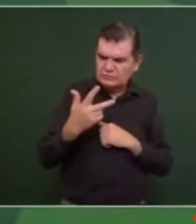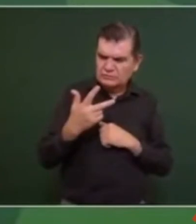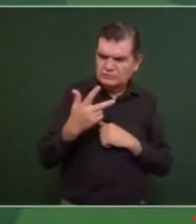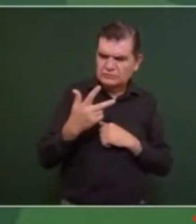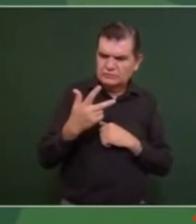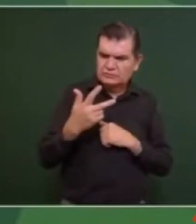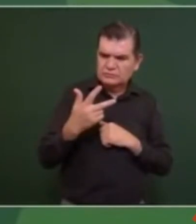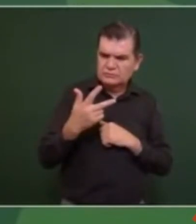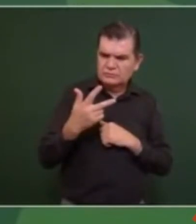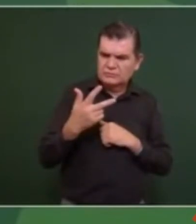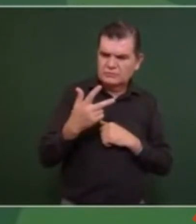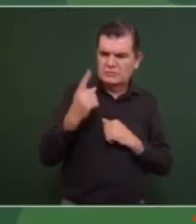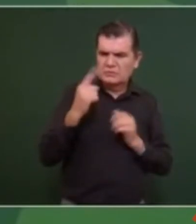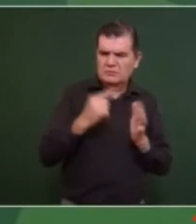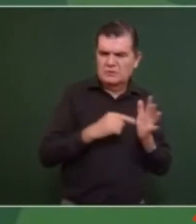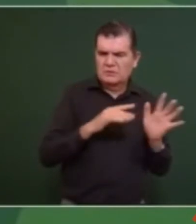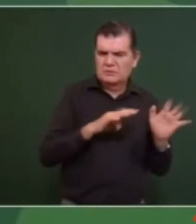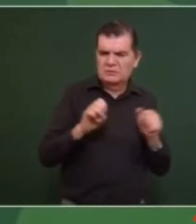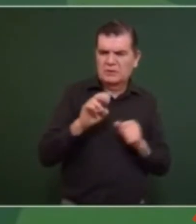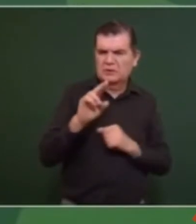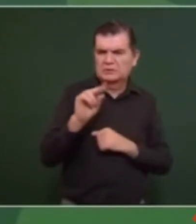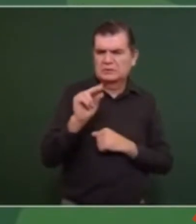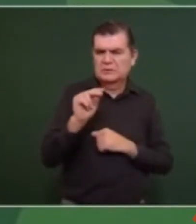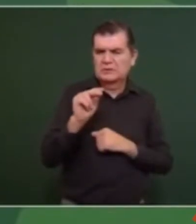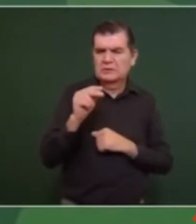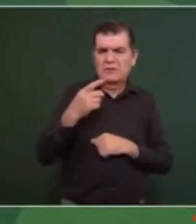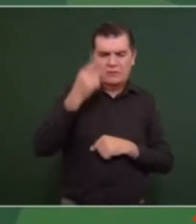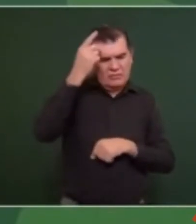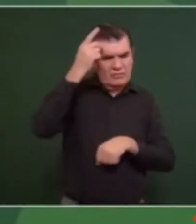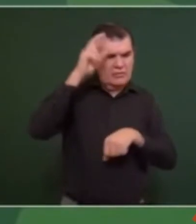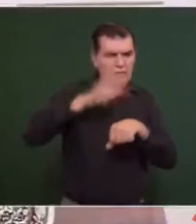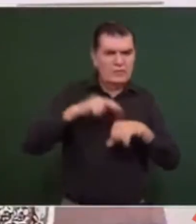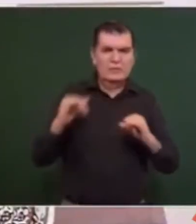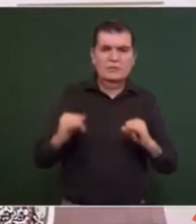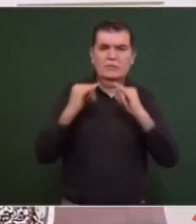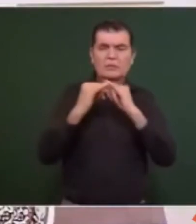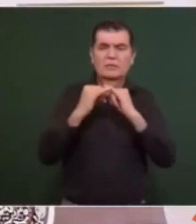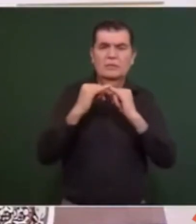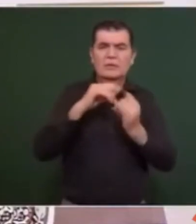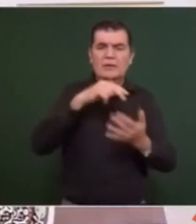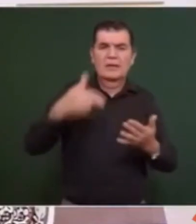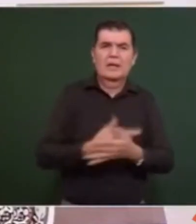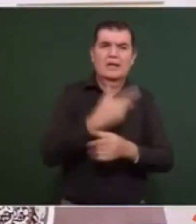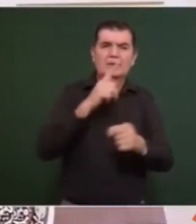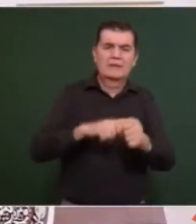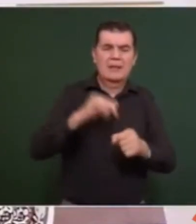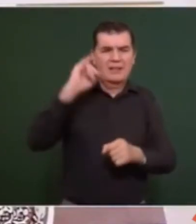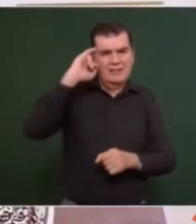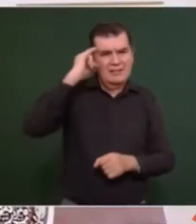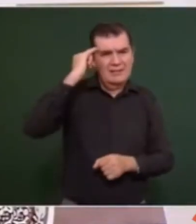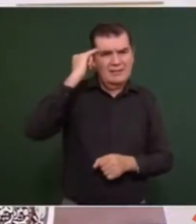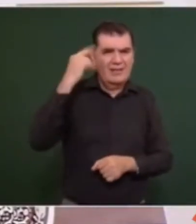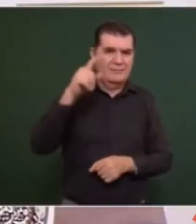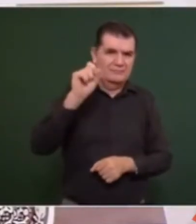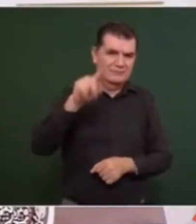1980, como director del Instituto Nacional Indigenista en Tabasco,